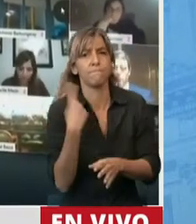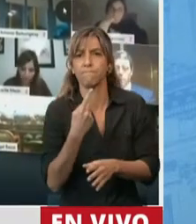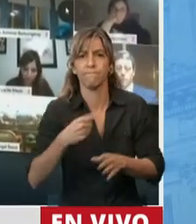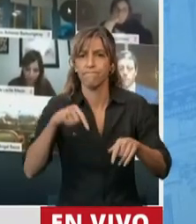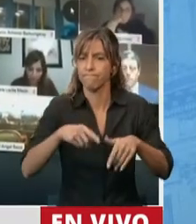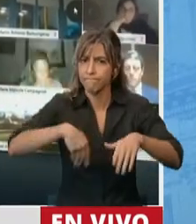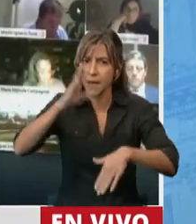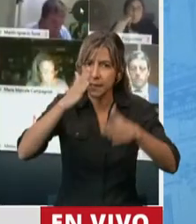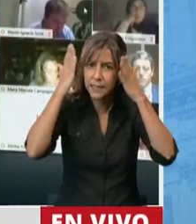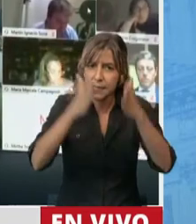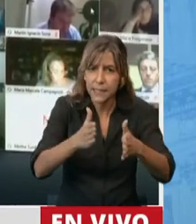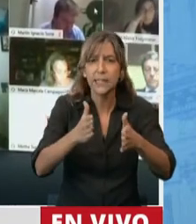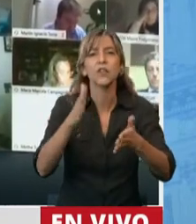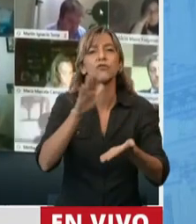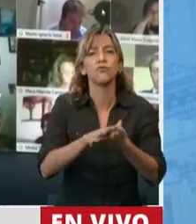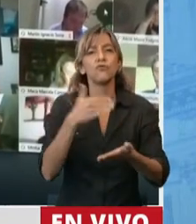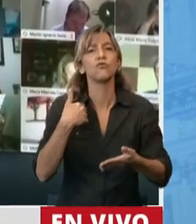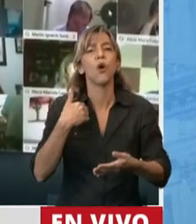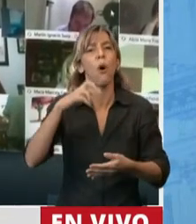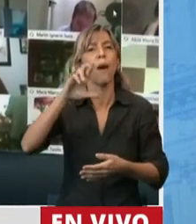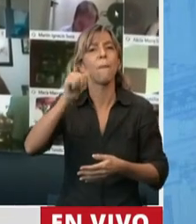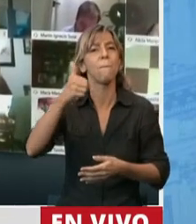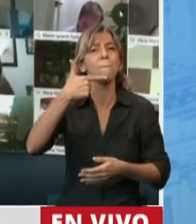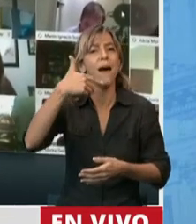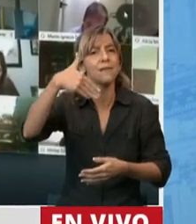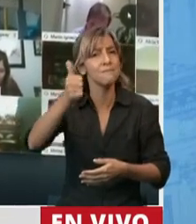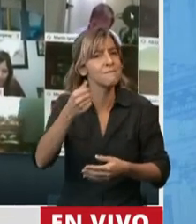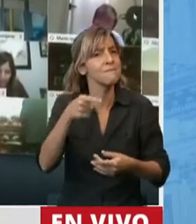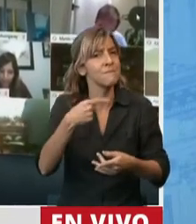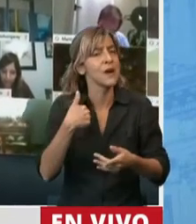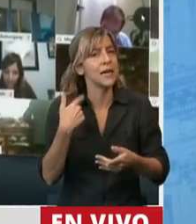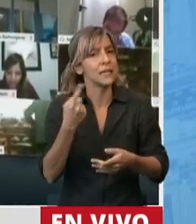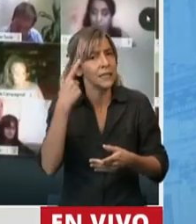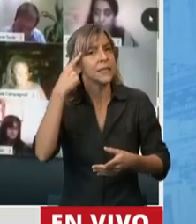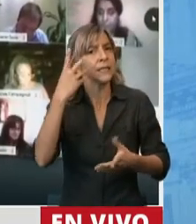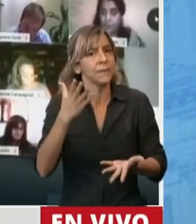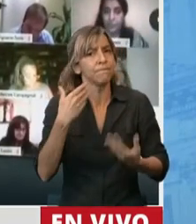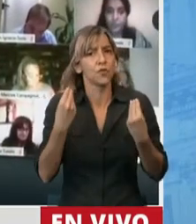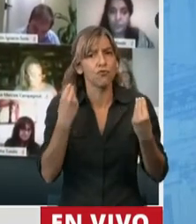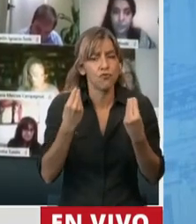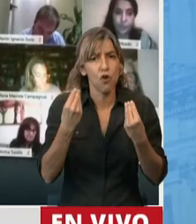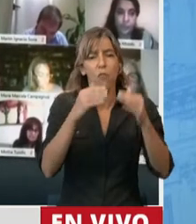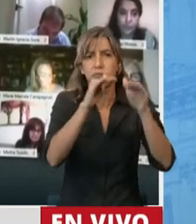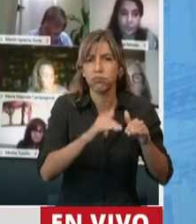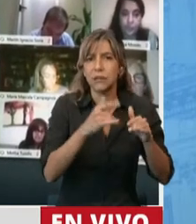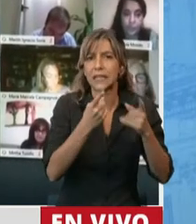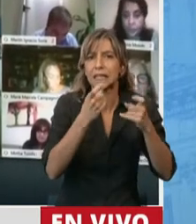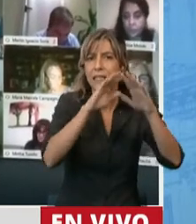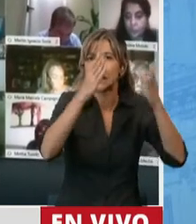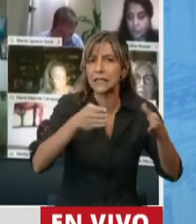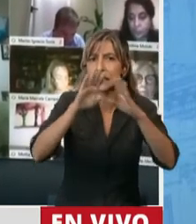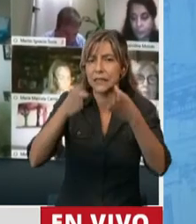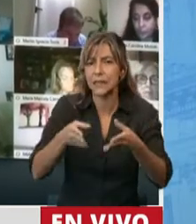en pacientes recuperados, no debemos olvidar que hay otras cuestiones de salud que también